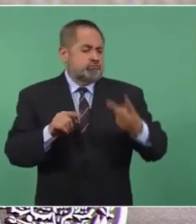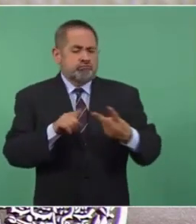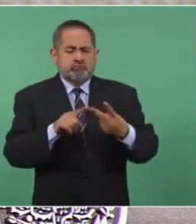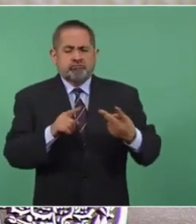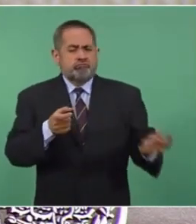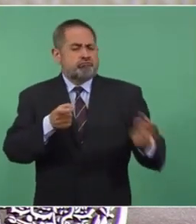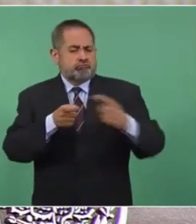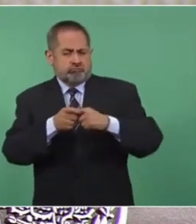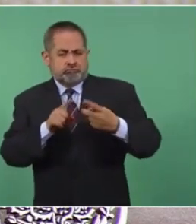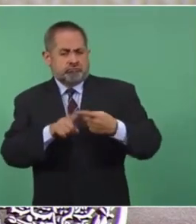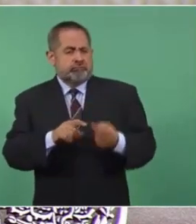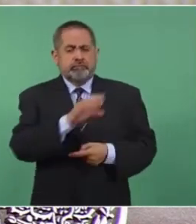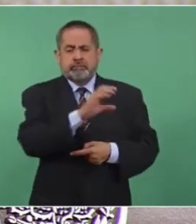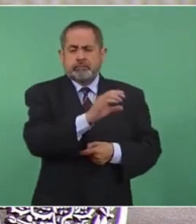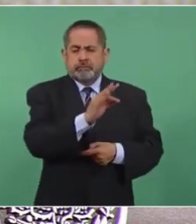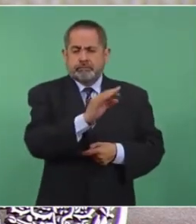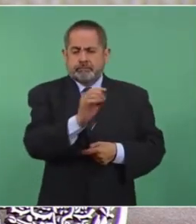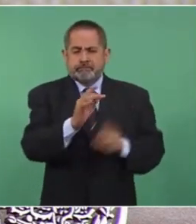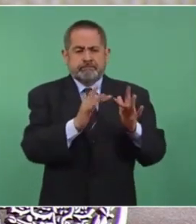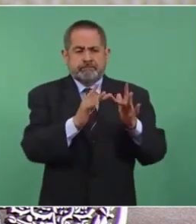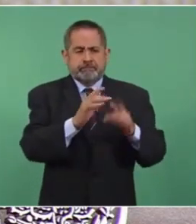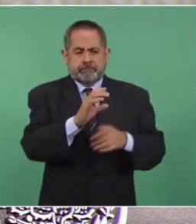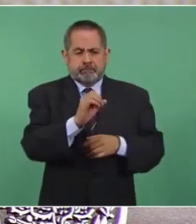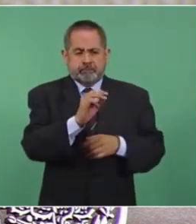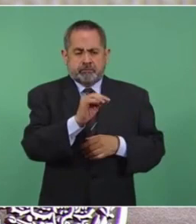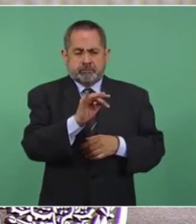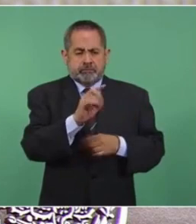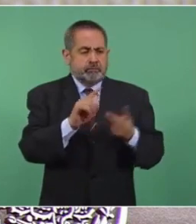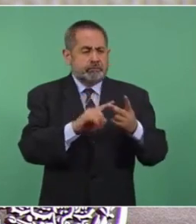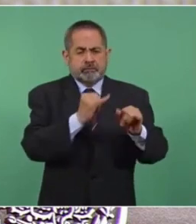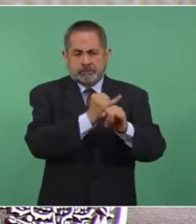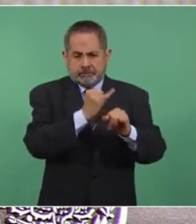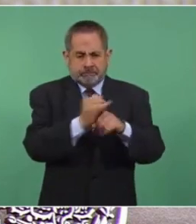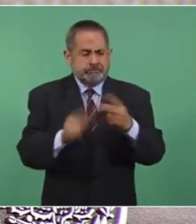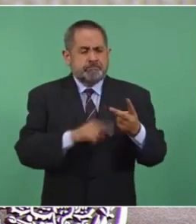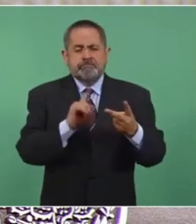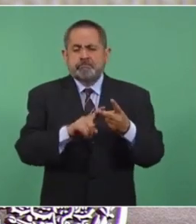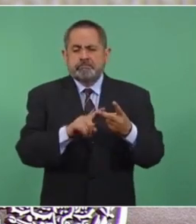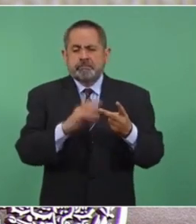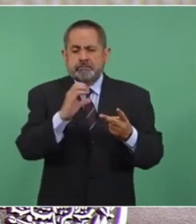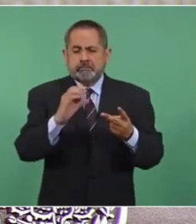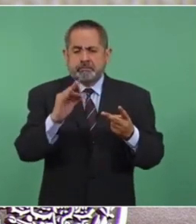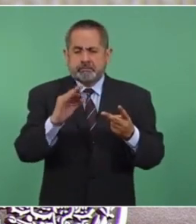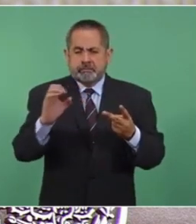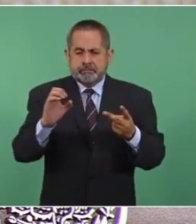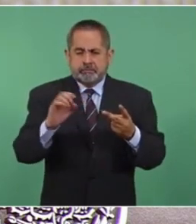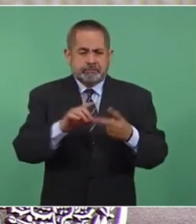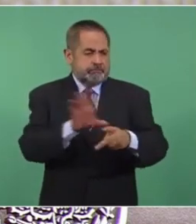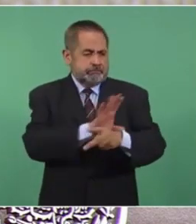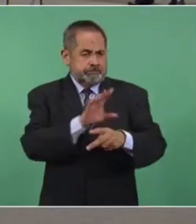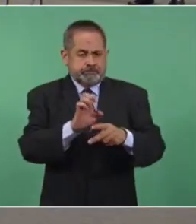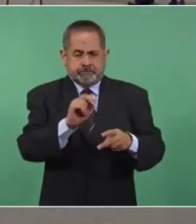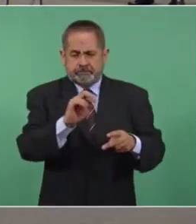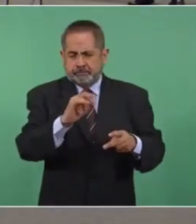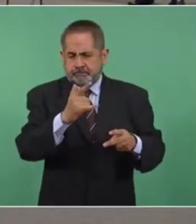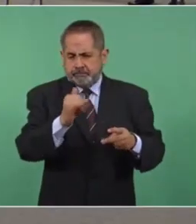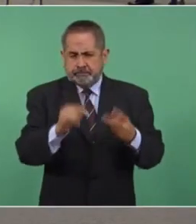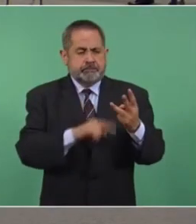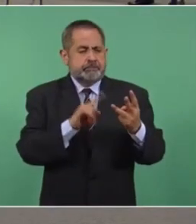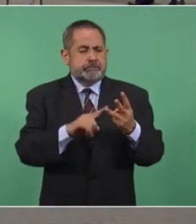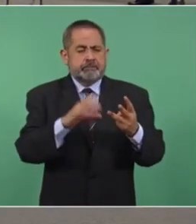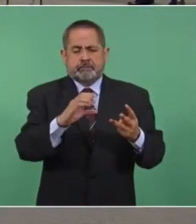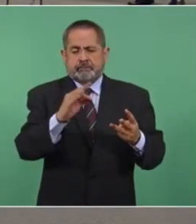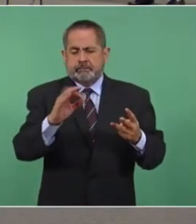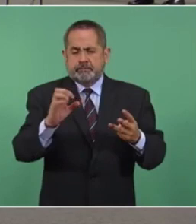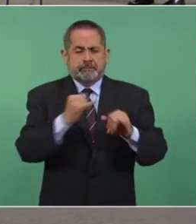filiales CFE Telecomunicaciones e Internet para Todos, CFE Energía, CFE